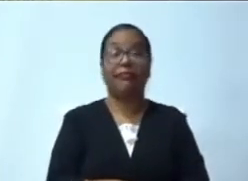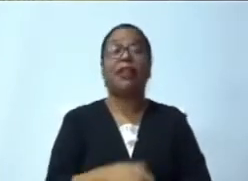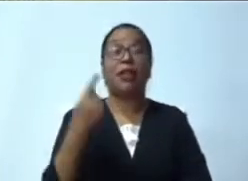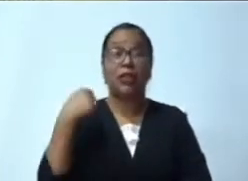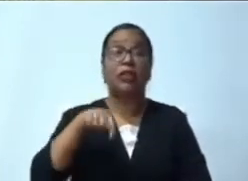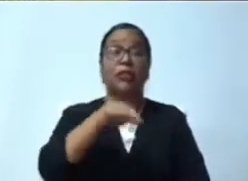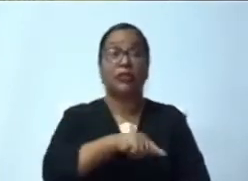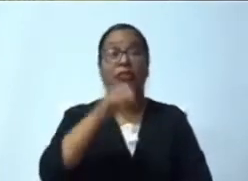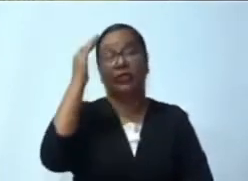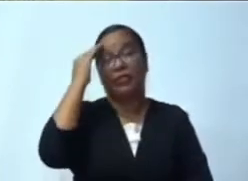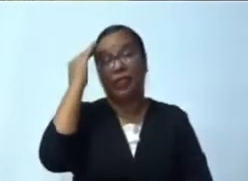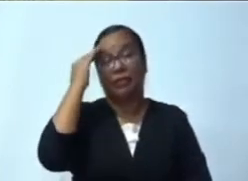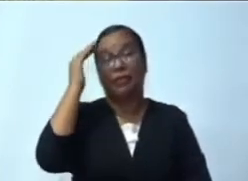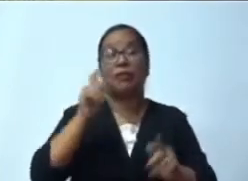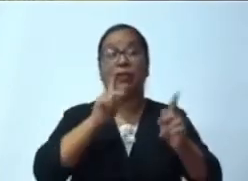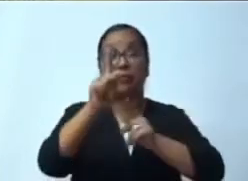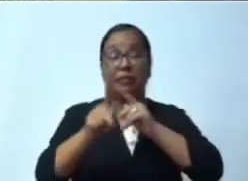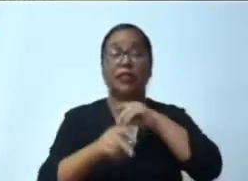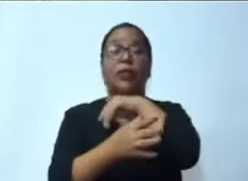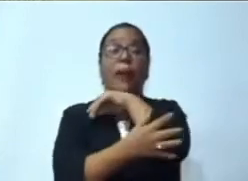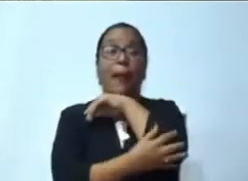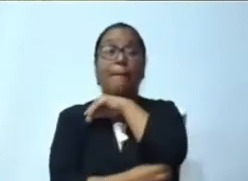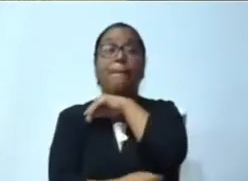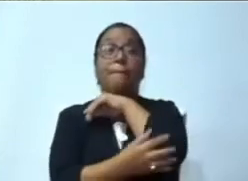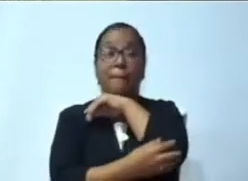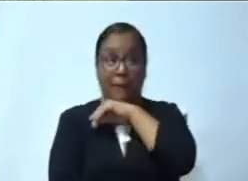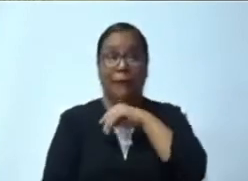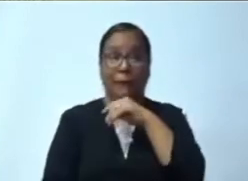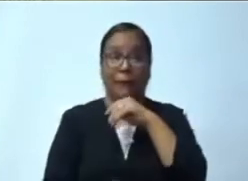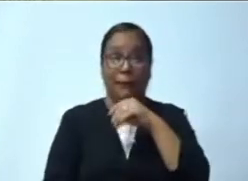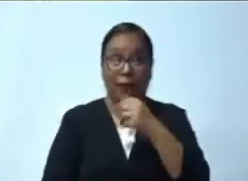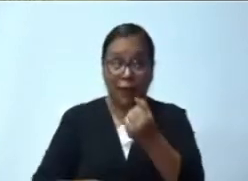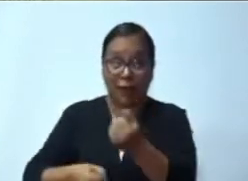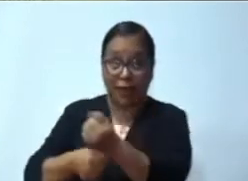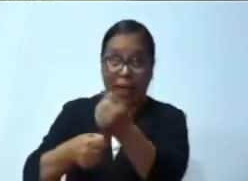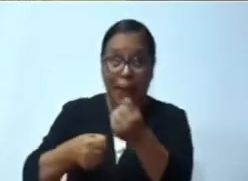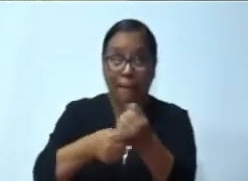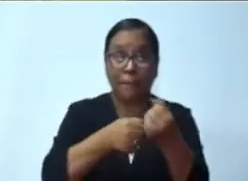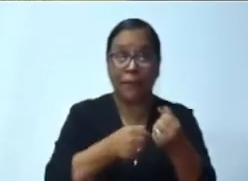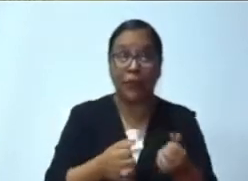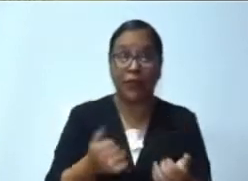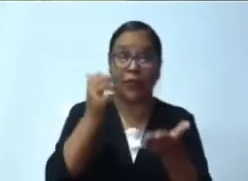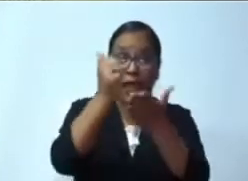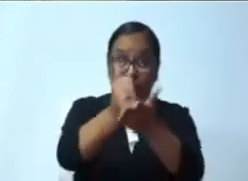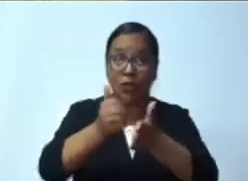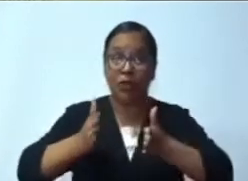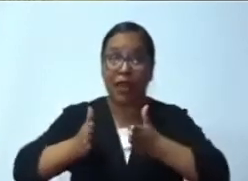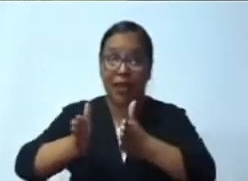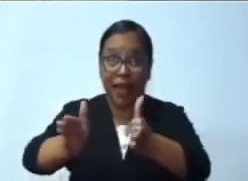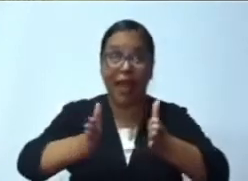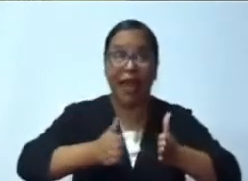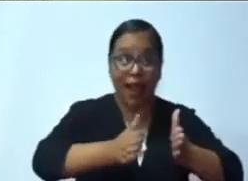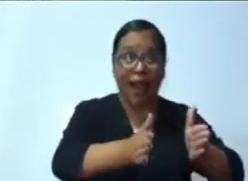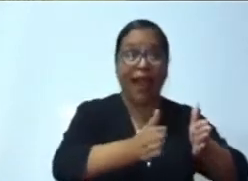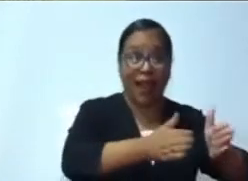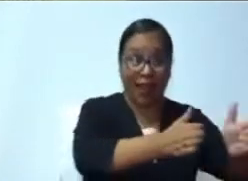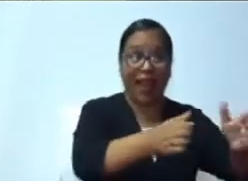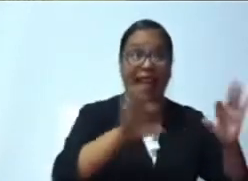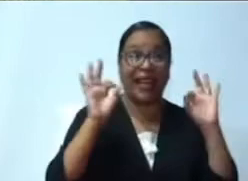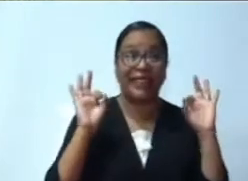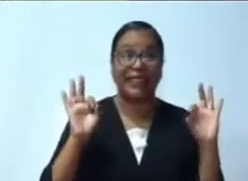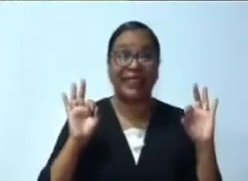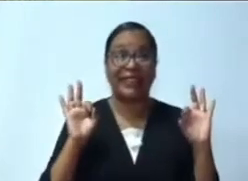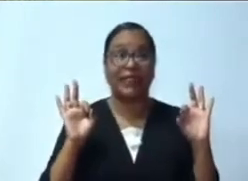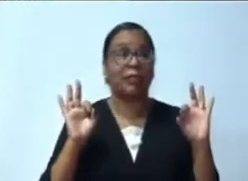Entonces, nosotros que aprobamos o desaprobamos los préstamos, tenemos que decirle al país de manera responsable, y qué